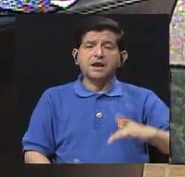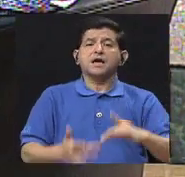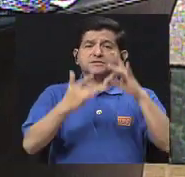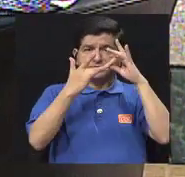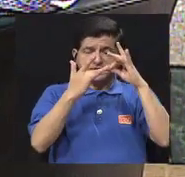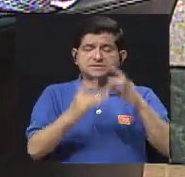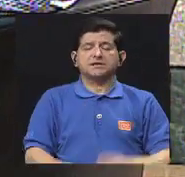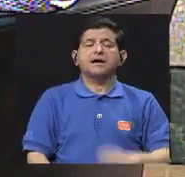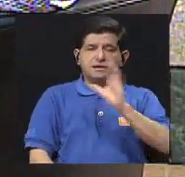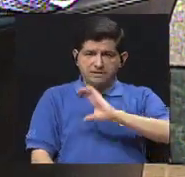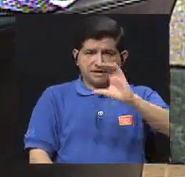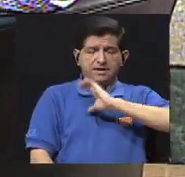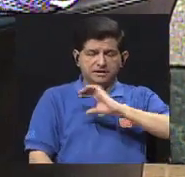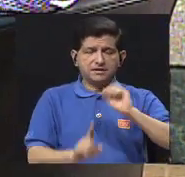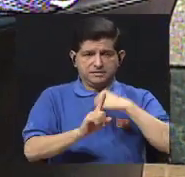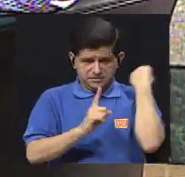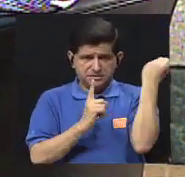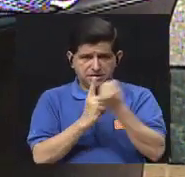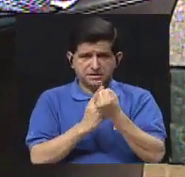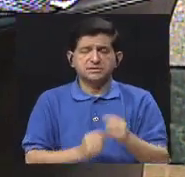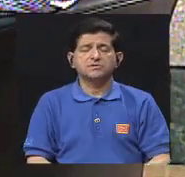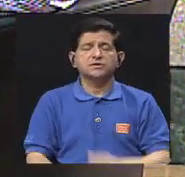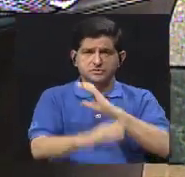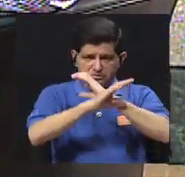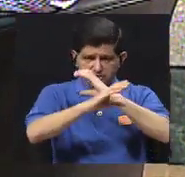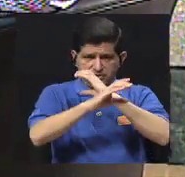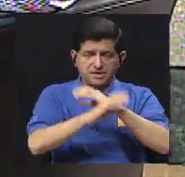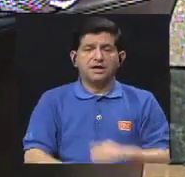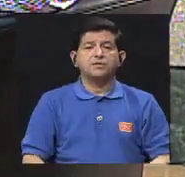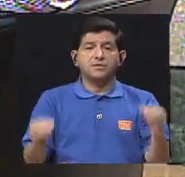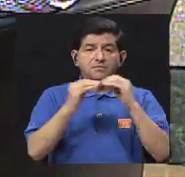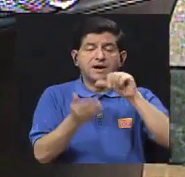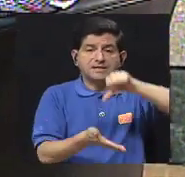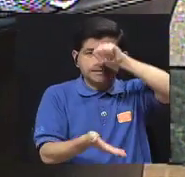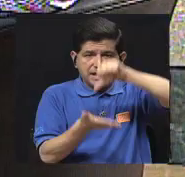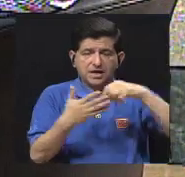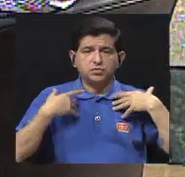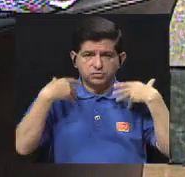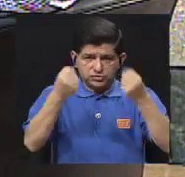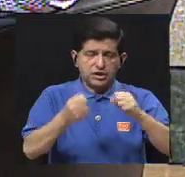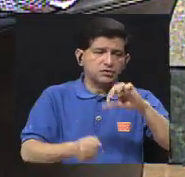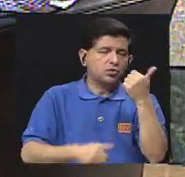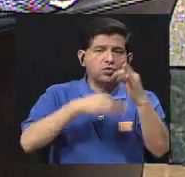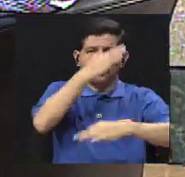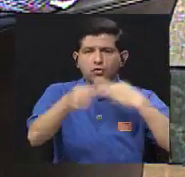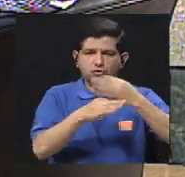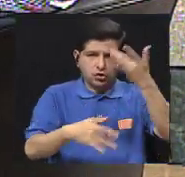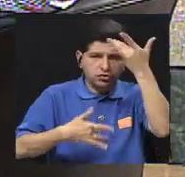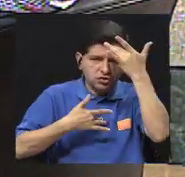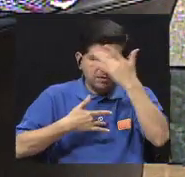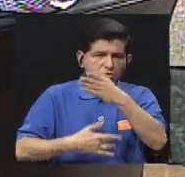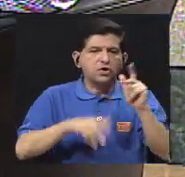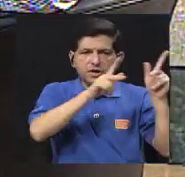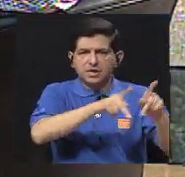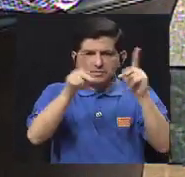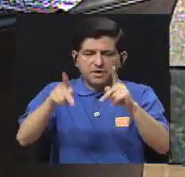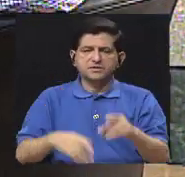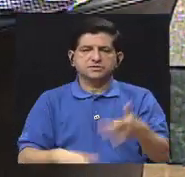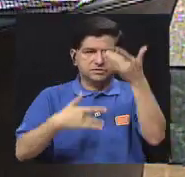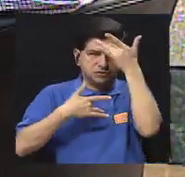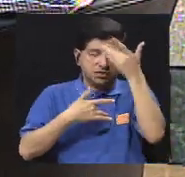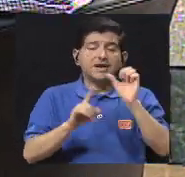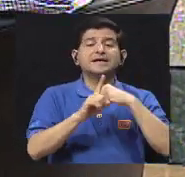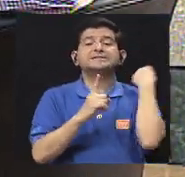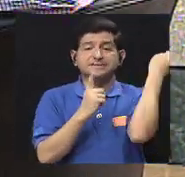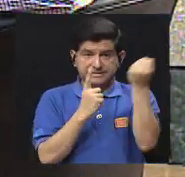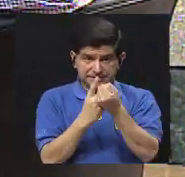especiales, particulares, y que también necesitan de estos cuidados, y más si están en un centro de salud con otro tipo de enfermedades y pacientes, Claro, porque las